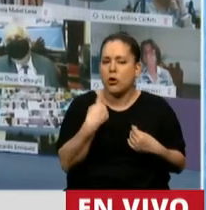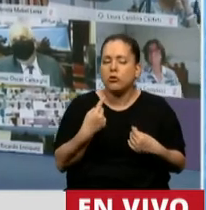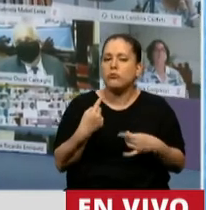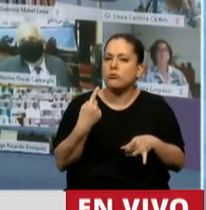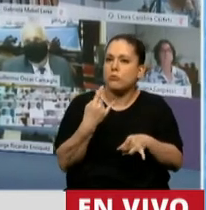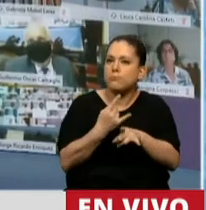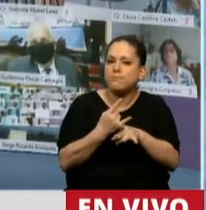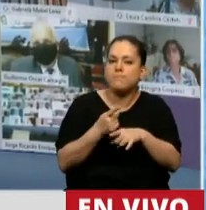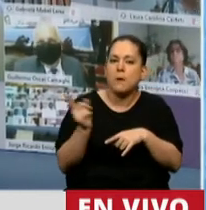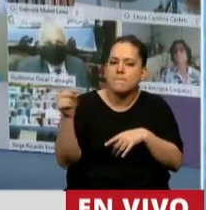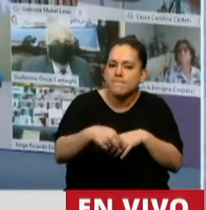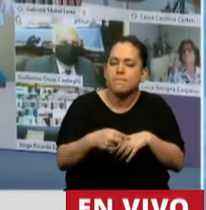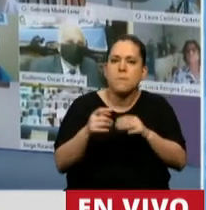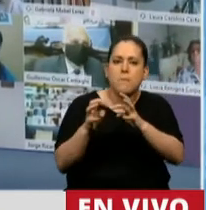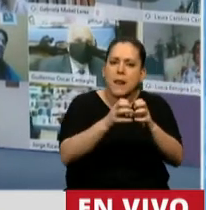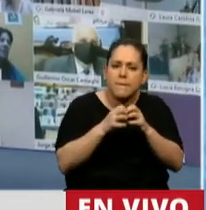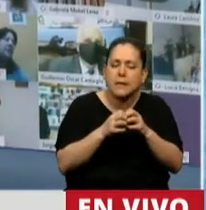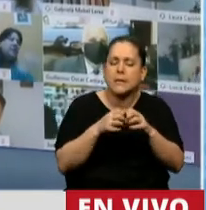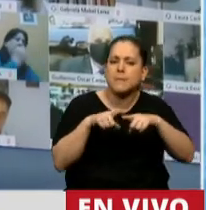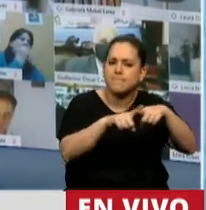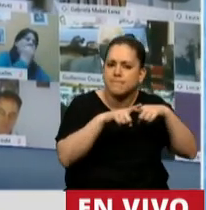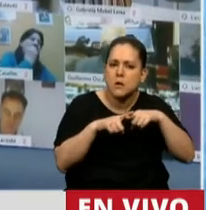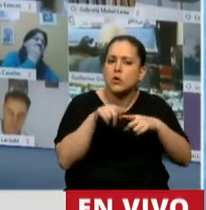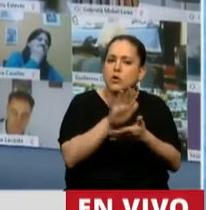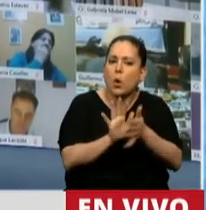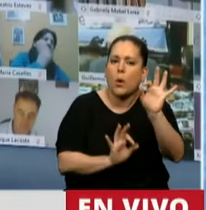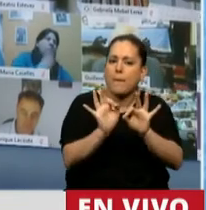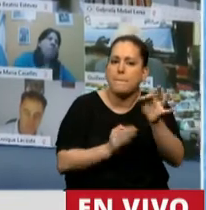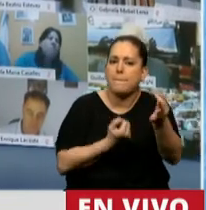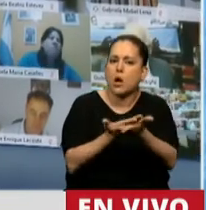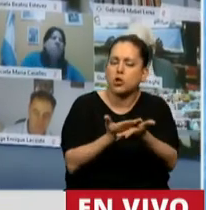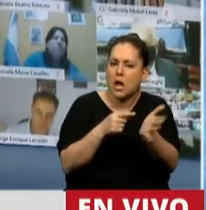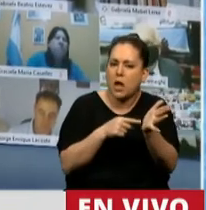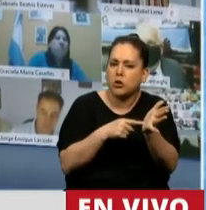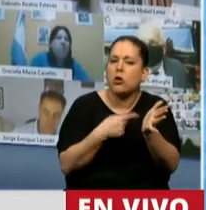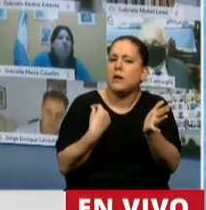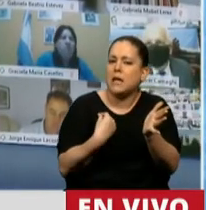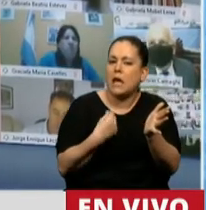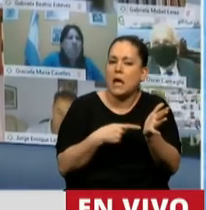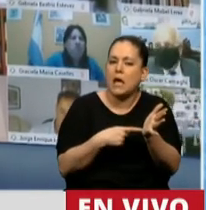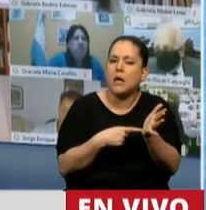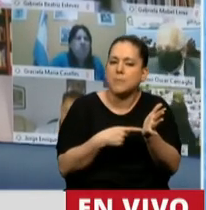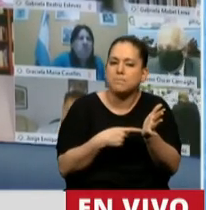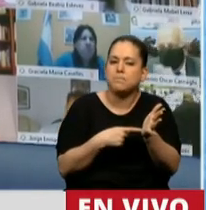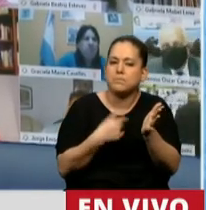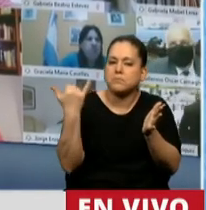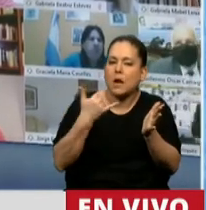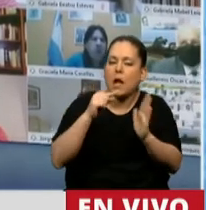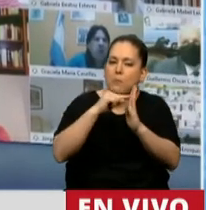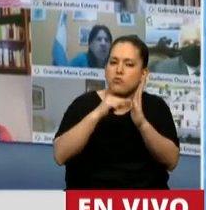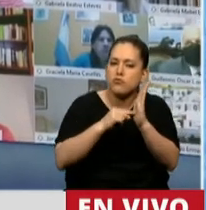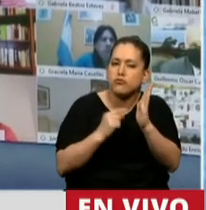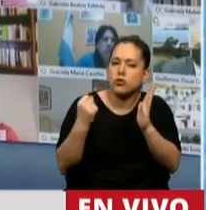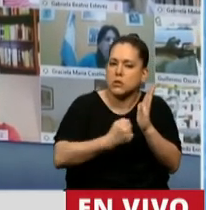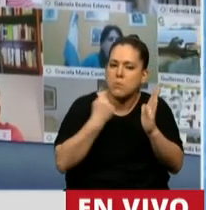a tratar y a debatir sobre un proyecto que tiene varios puntos